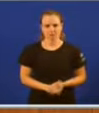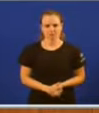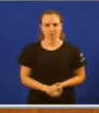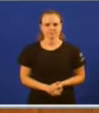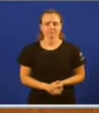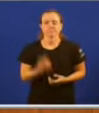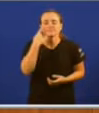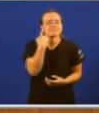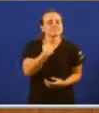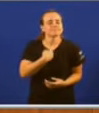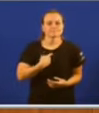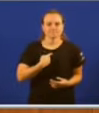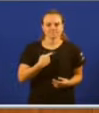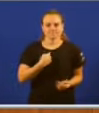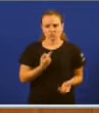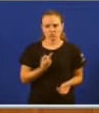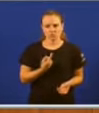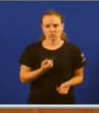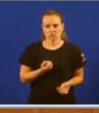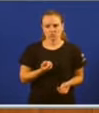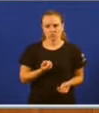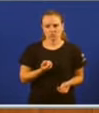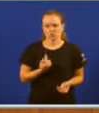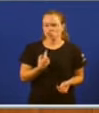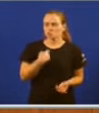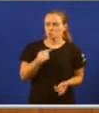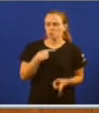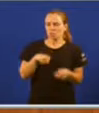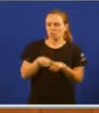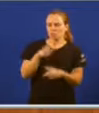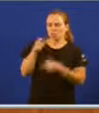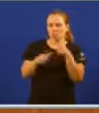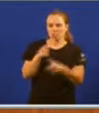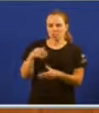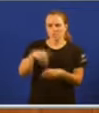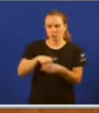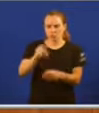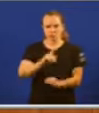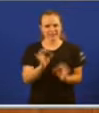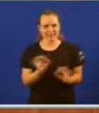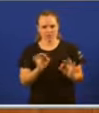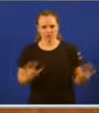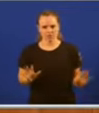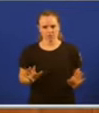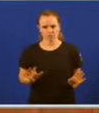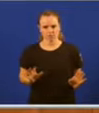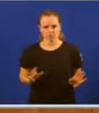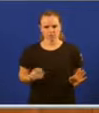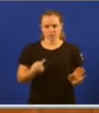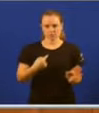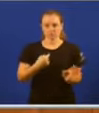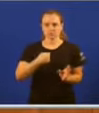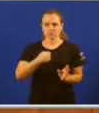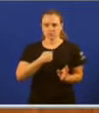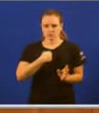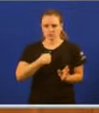mire, eu non lle dicen que o seu problema non critiquei nin o que vota xente nin nada parecido. Solle digo, e vámoslo ver si